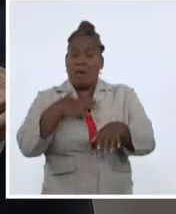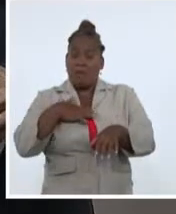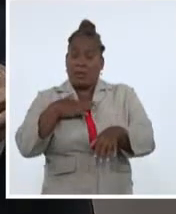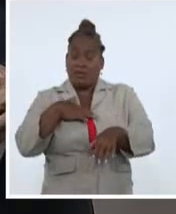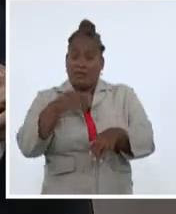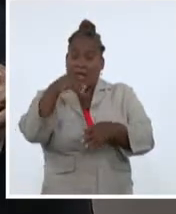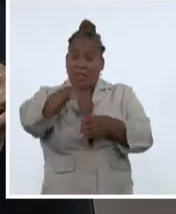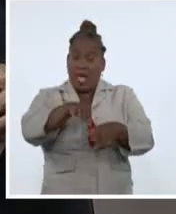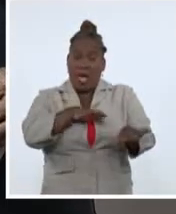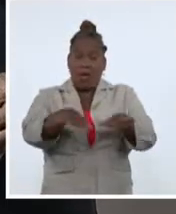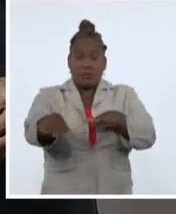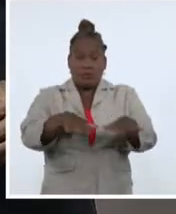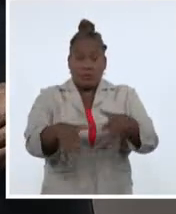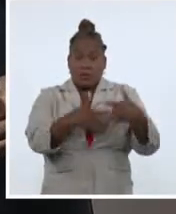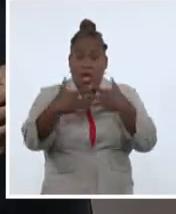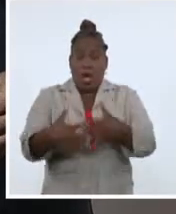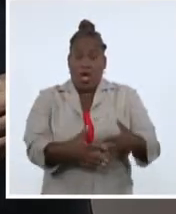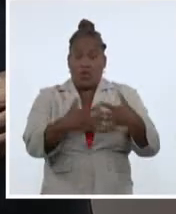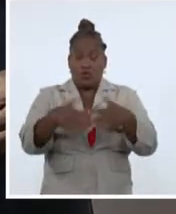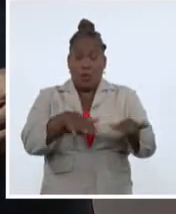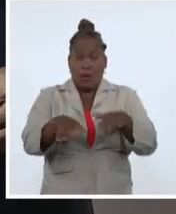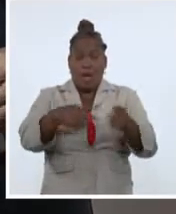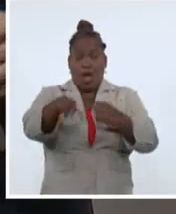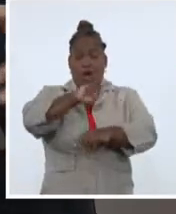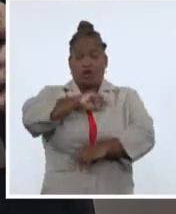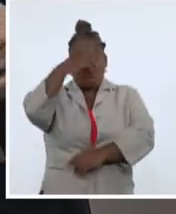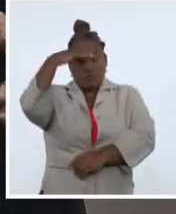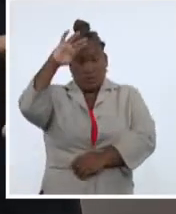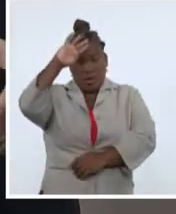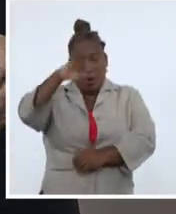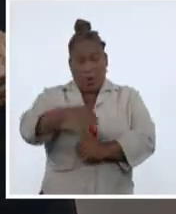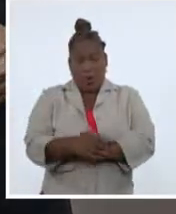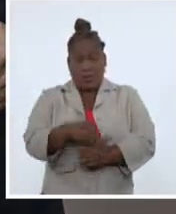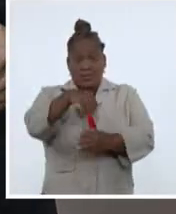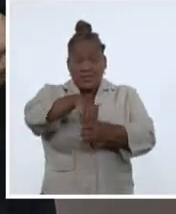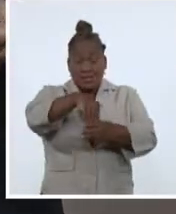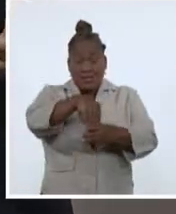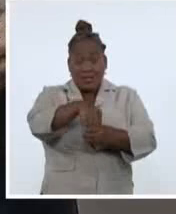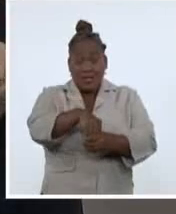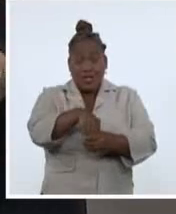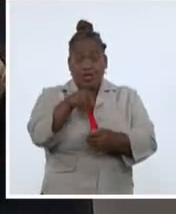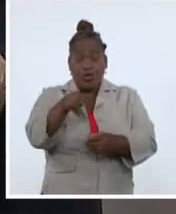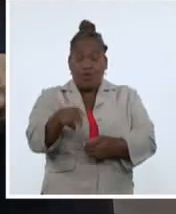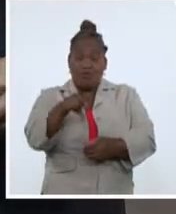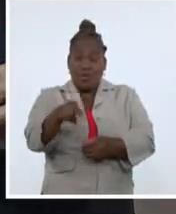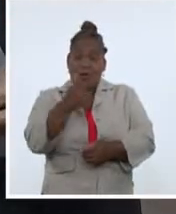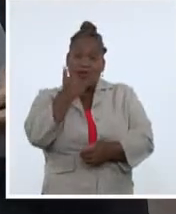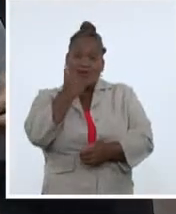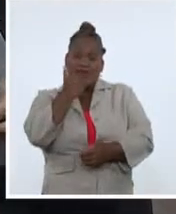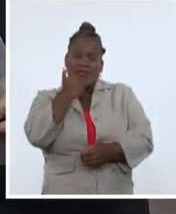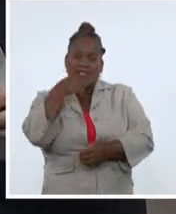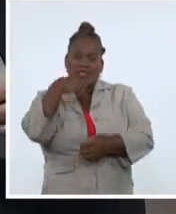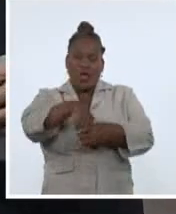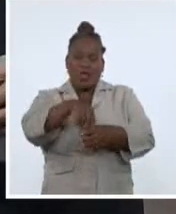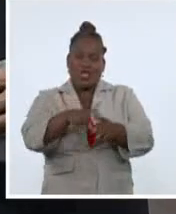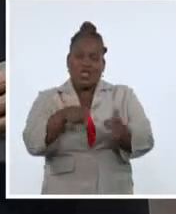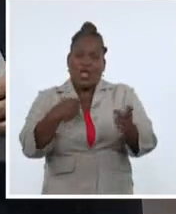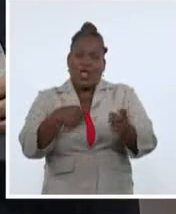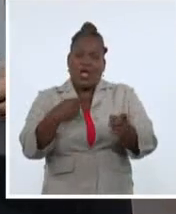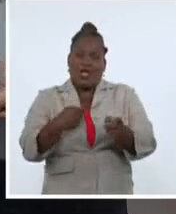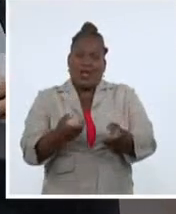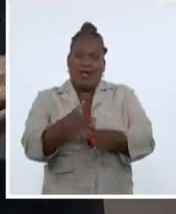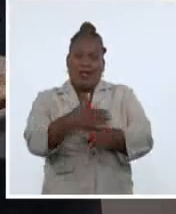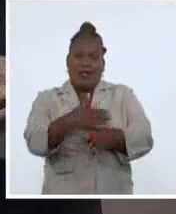las acciones que Estados Unidos implementa contra nuestro país como parte de un golpe blando dentro de la guerra no convencional.